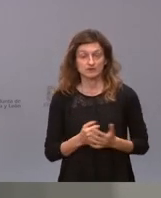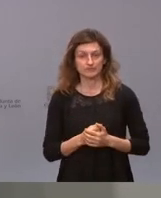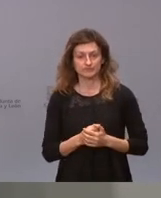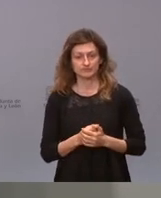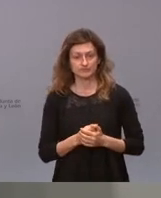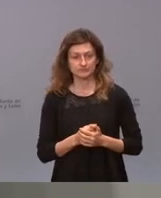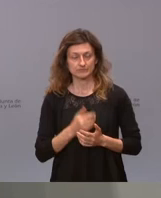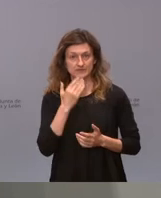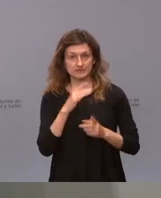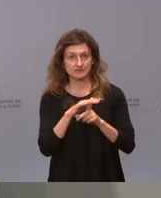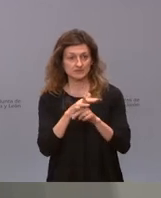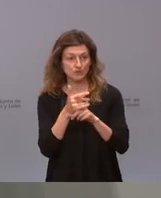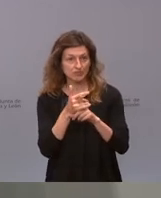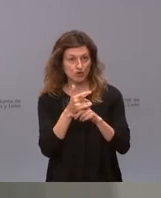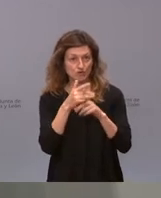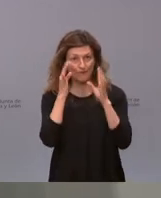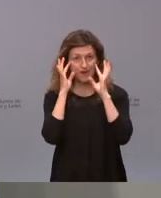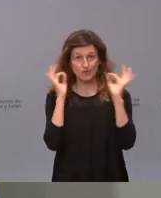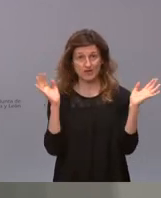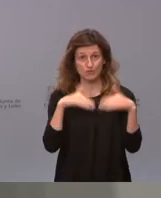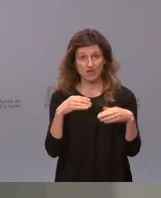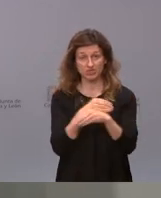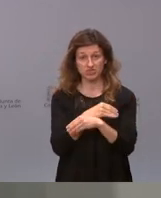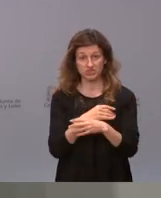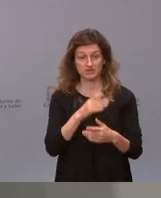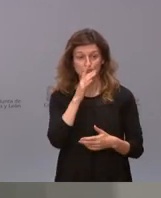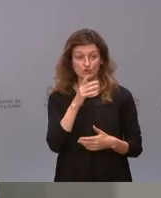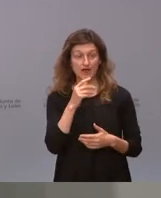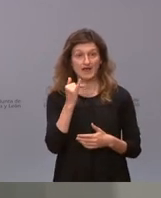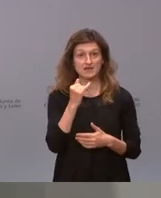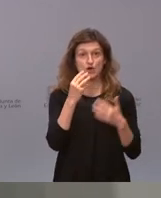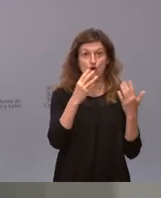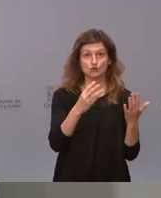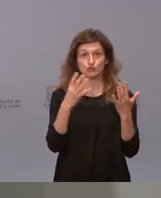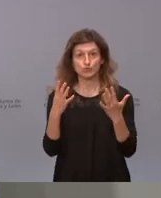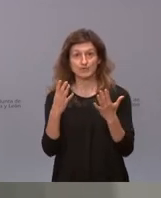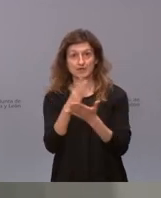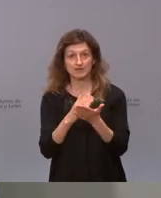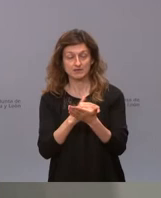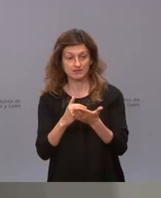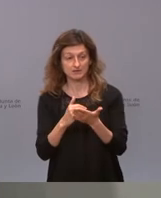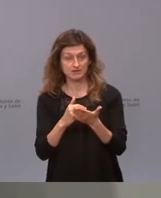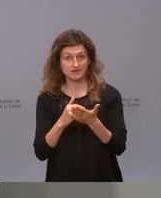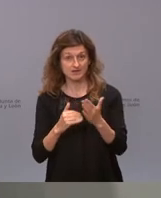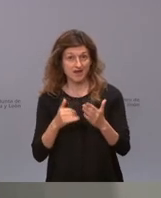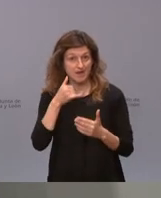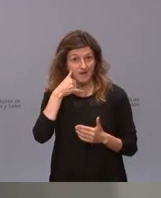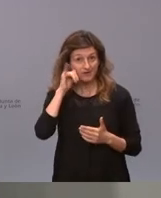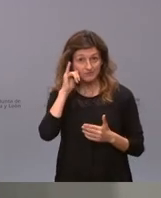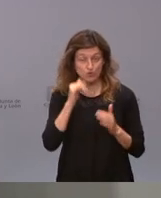produce una situación incongruente? pues mire es que hay ocho nueve comunidades con niveles de alerta máximos